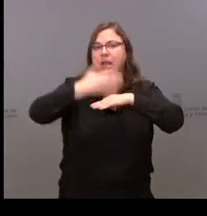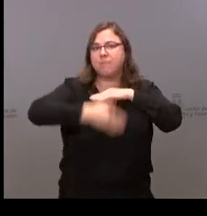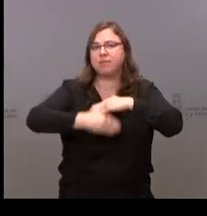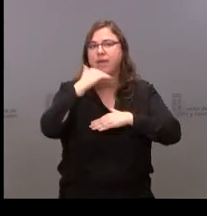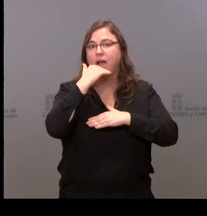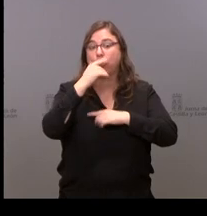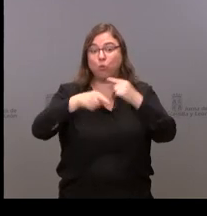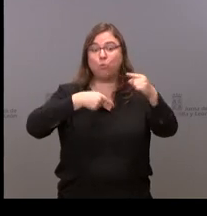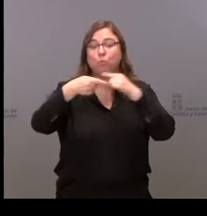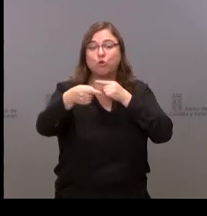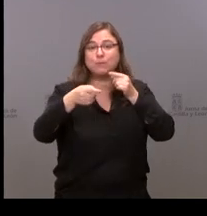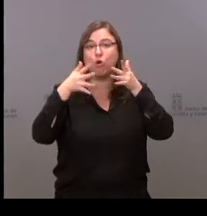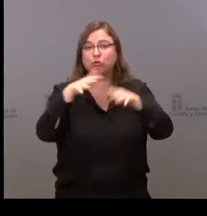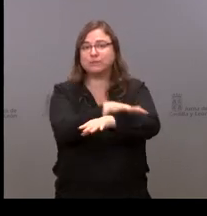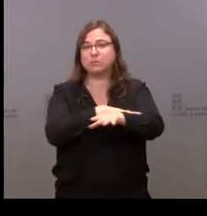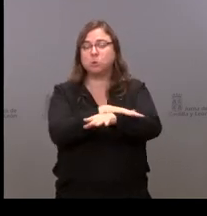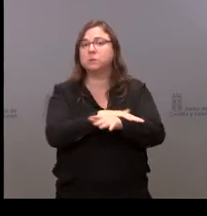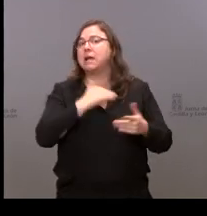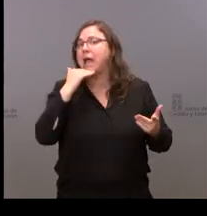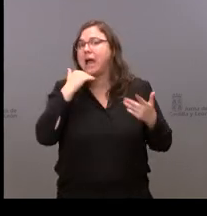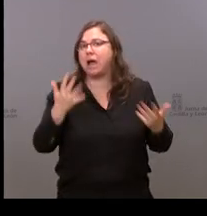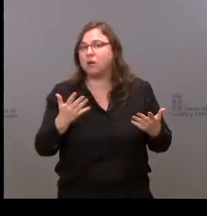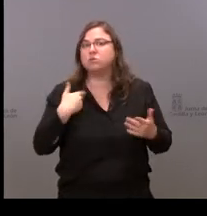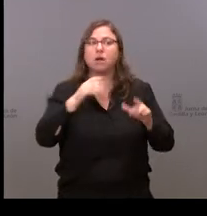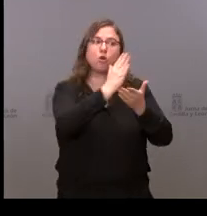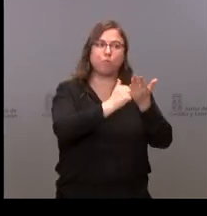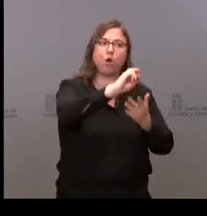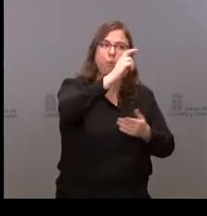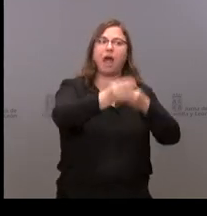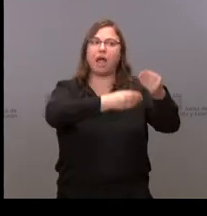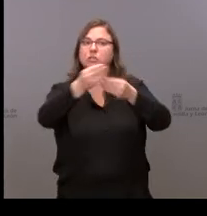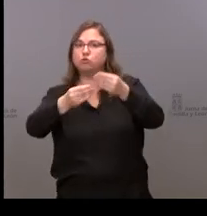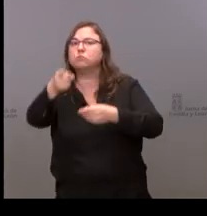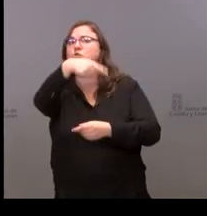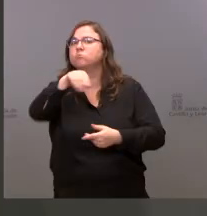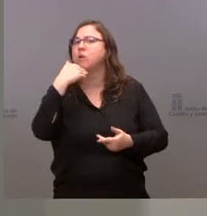próximo Consejo de Gobierno, como ya han hecho otras comunidades autónomas limítrofes? Gracias.